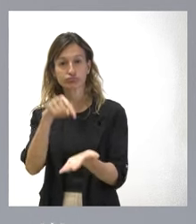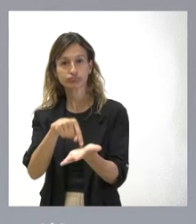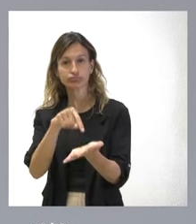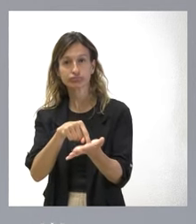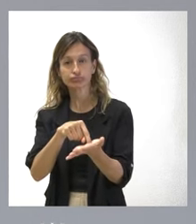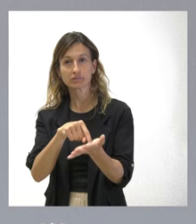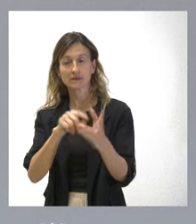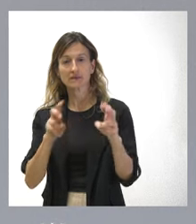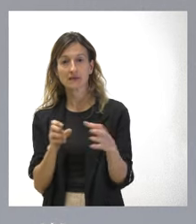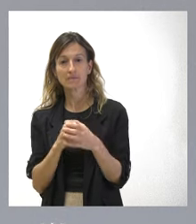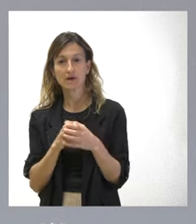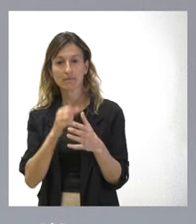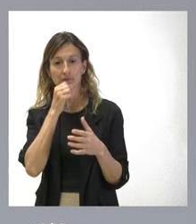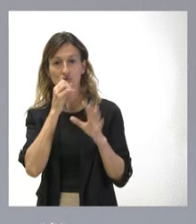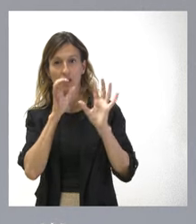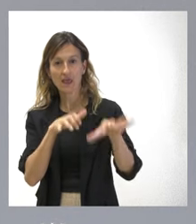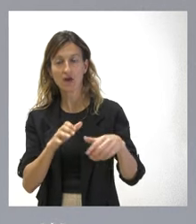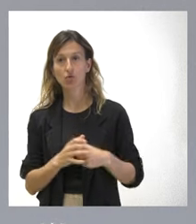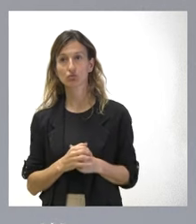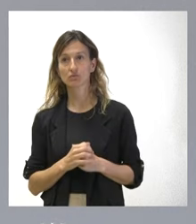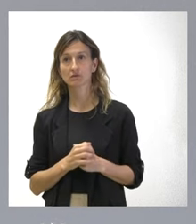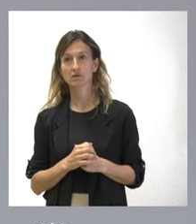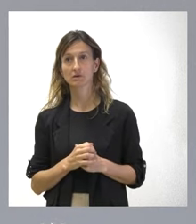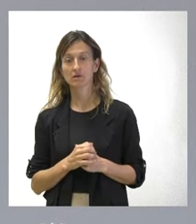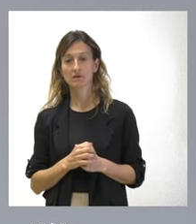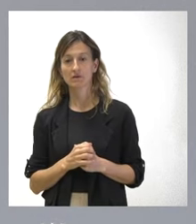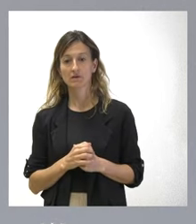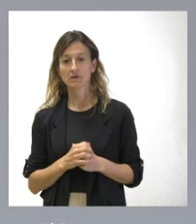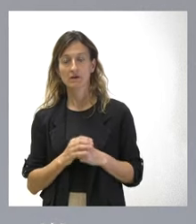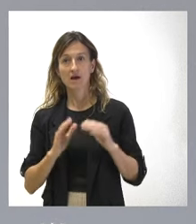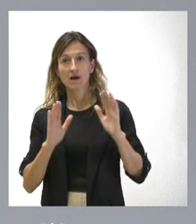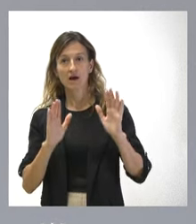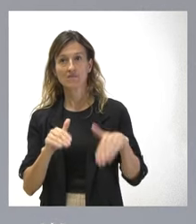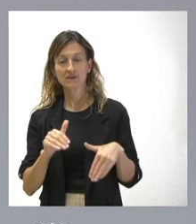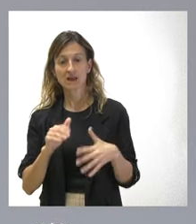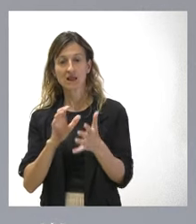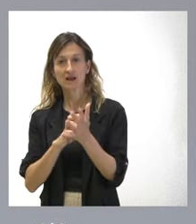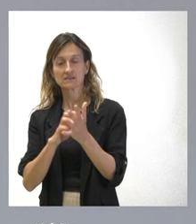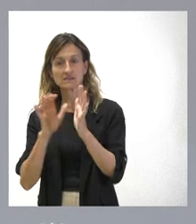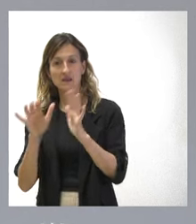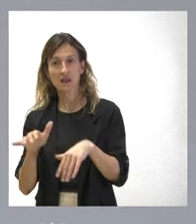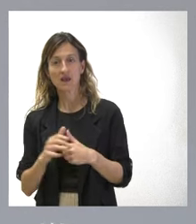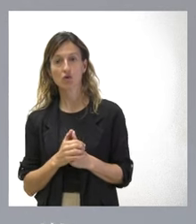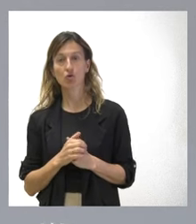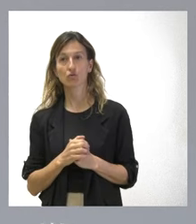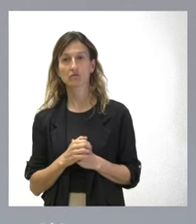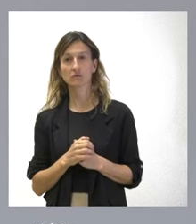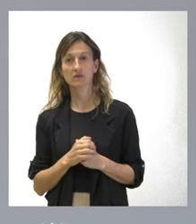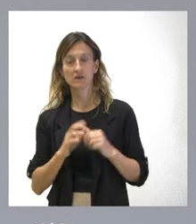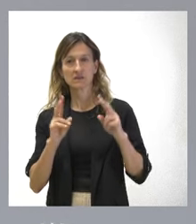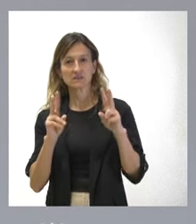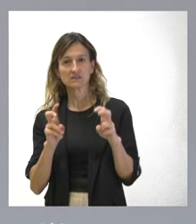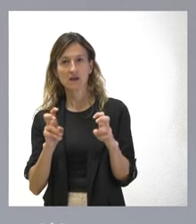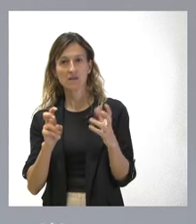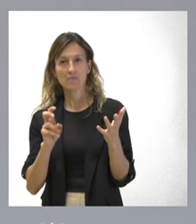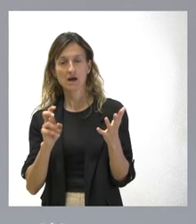PSOE de León y que, precisamente, cae ante un PSOE de Castilla y León, desbordado por ese tema y